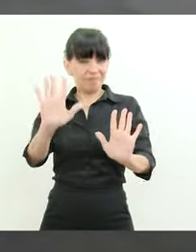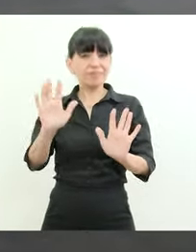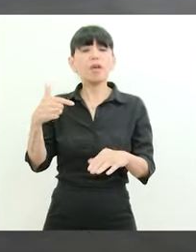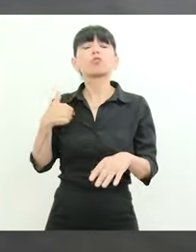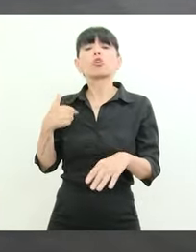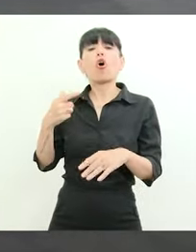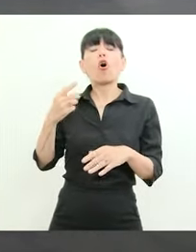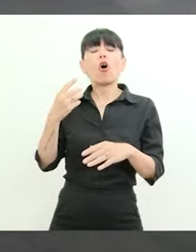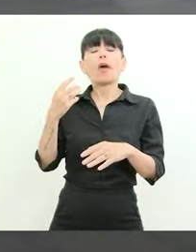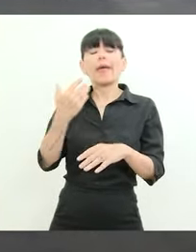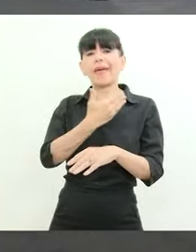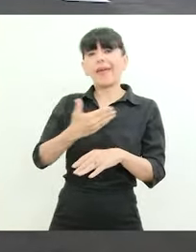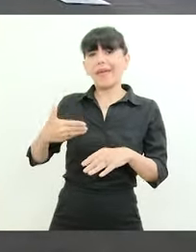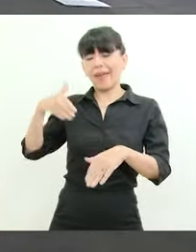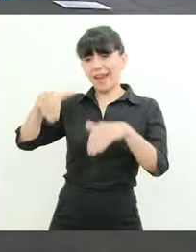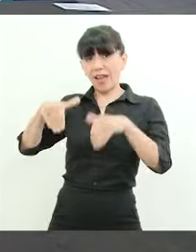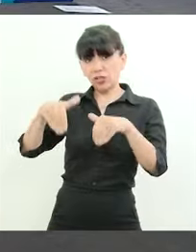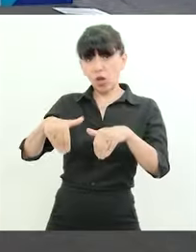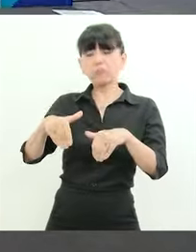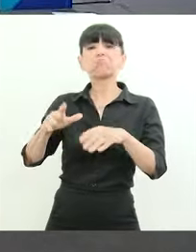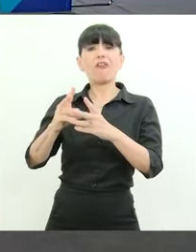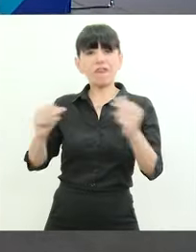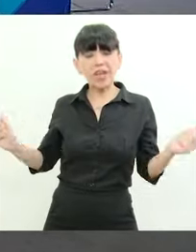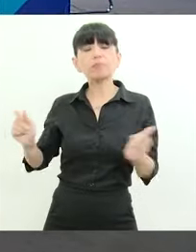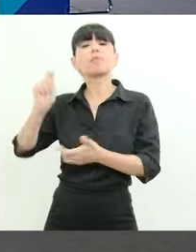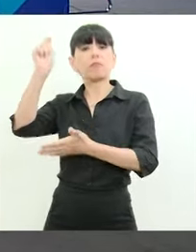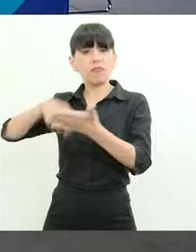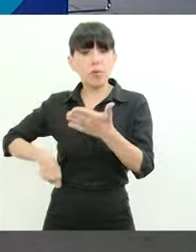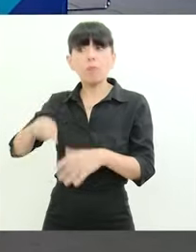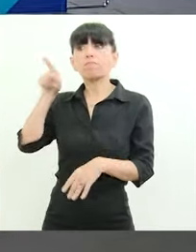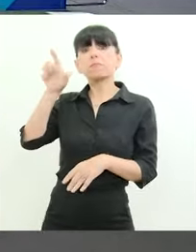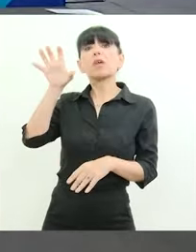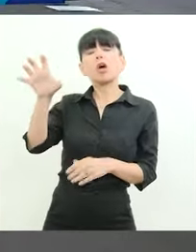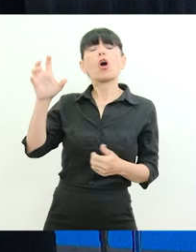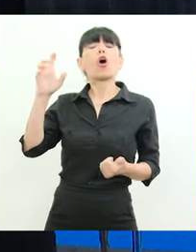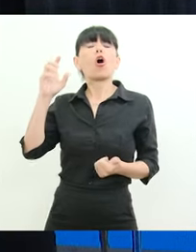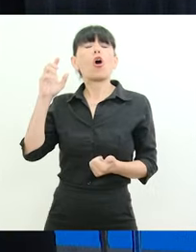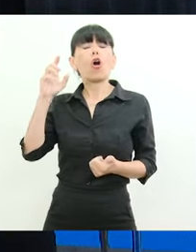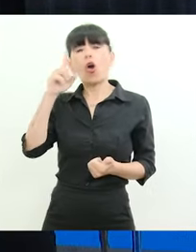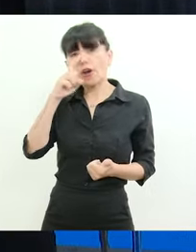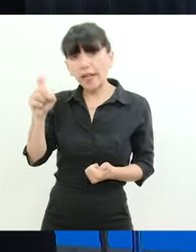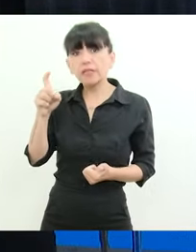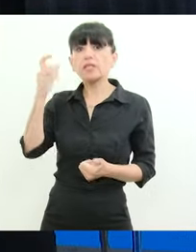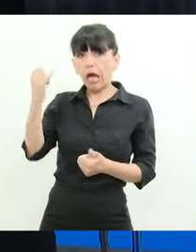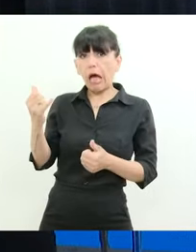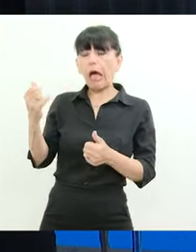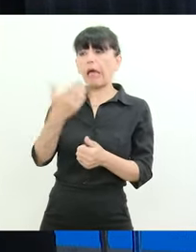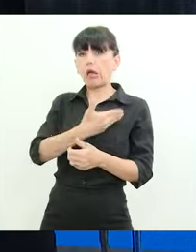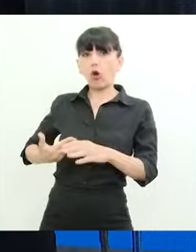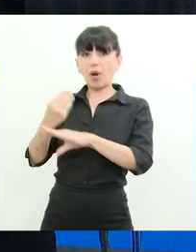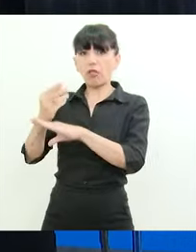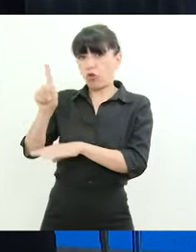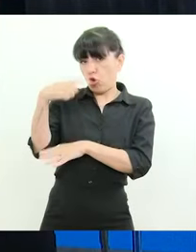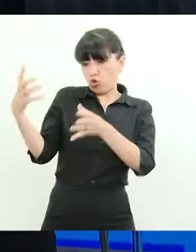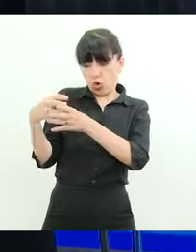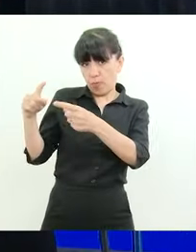después de la elección y en Corrientes hay un gobernador de otra fuerza política y en Chaco acababa de ganar un